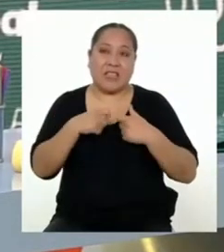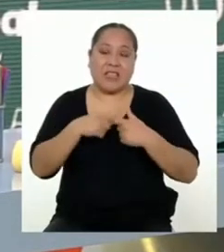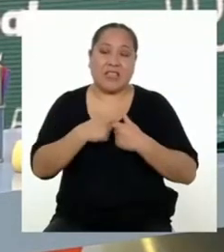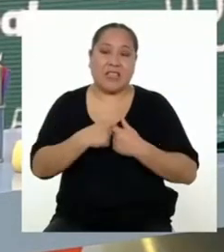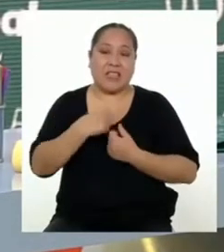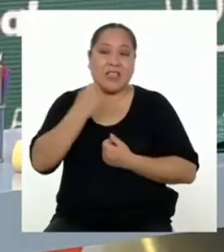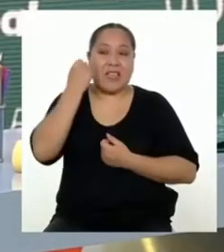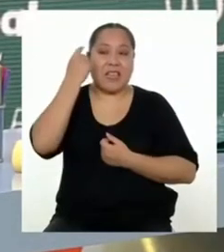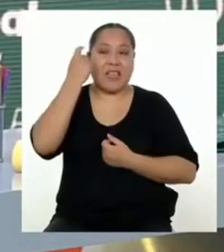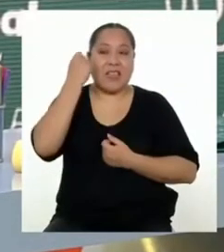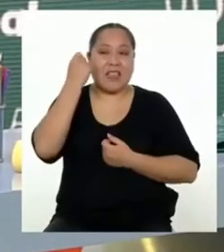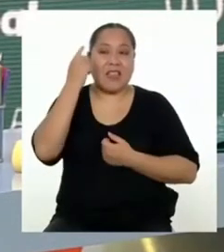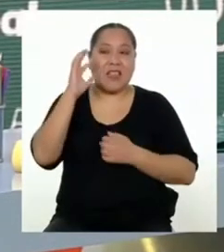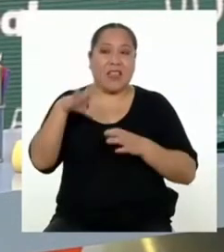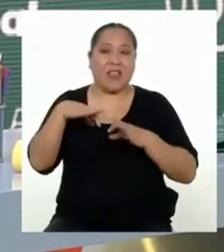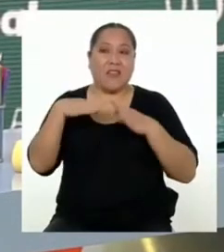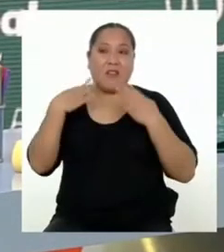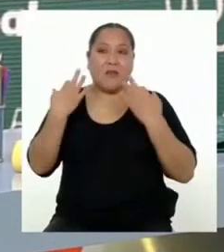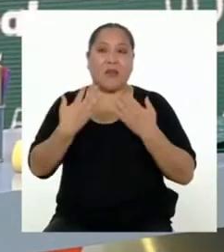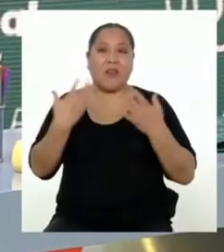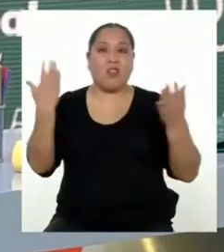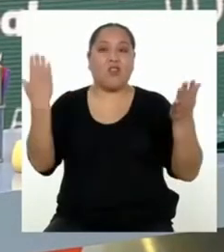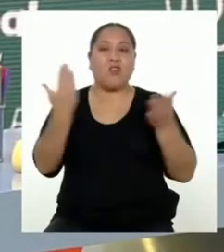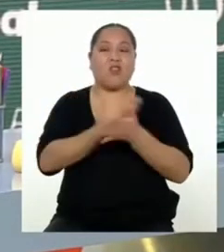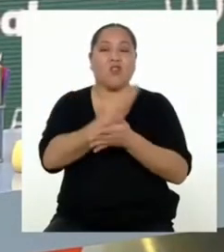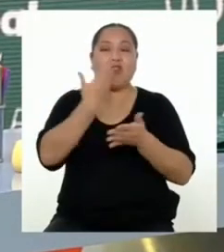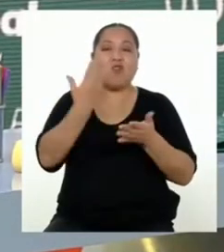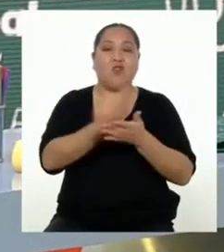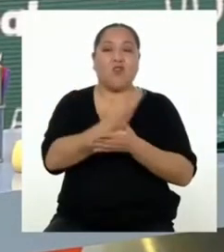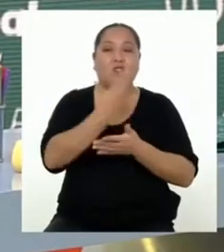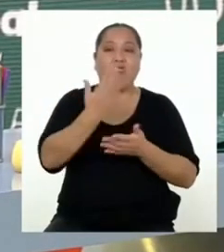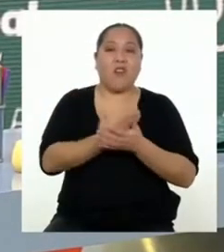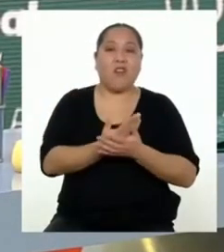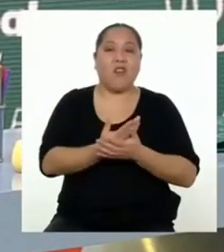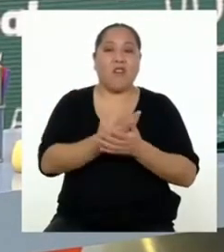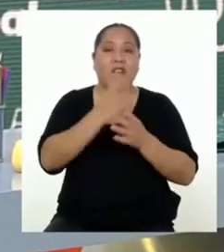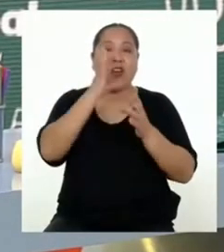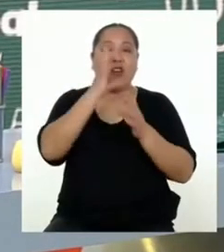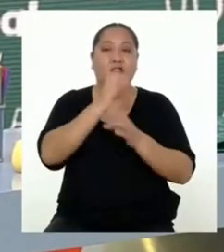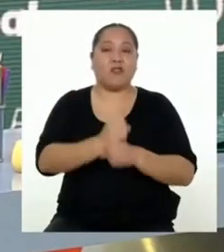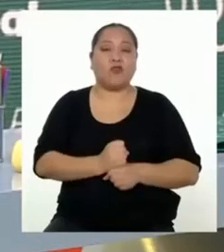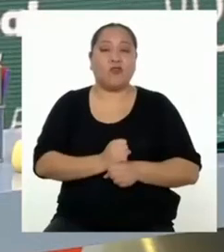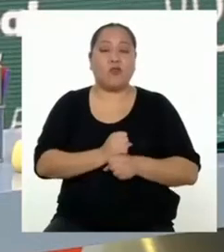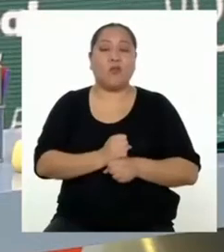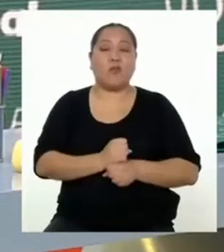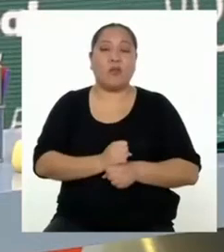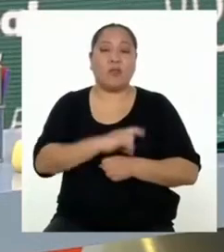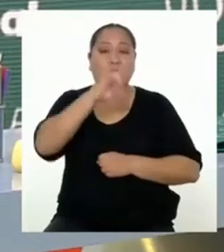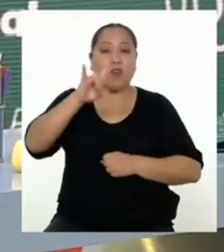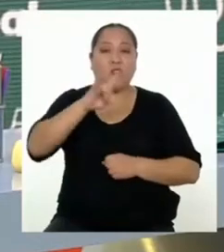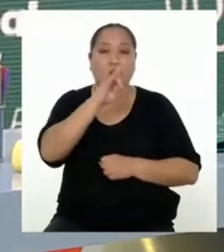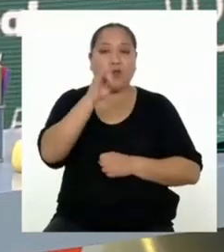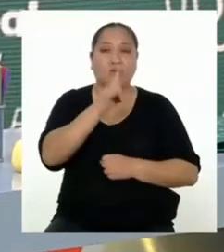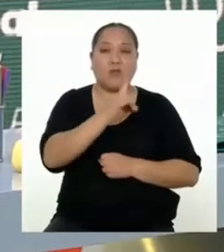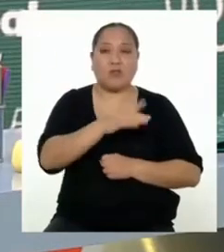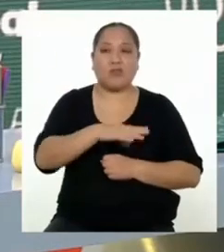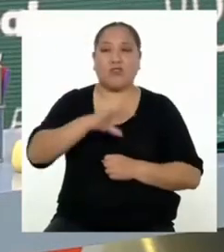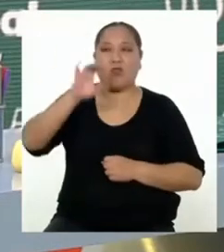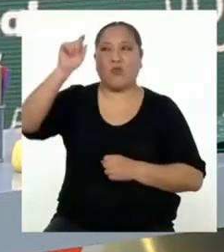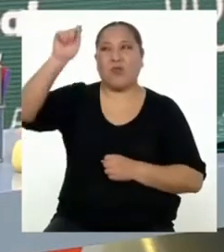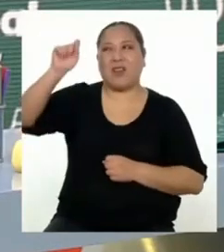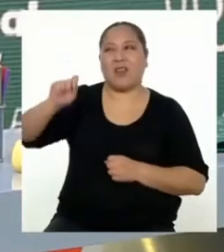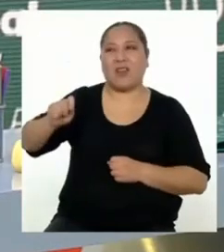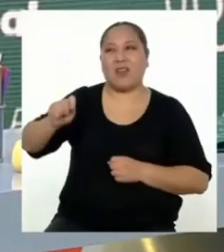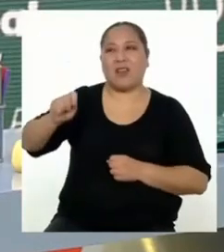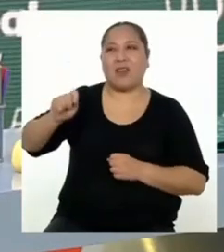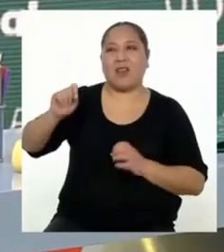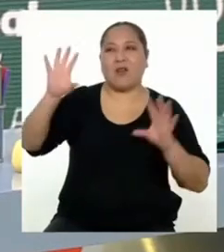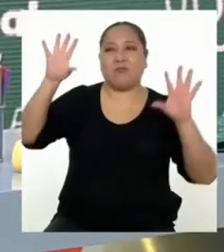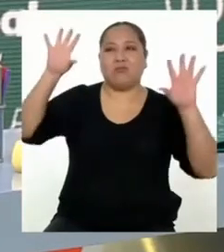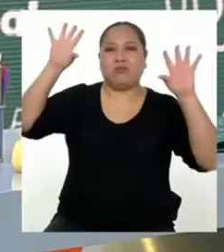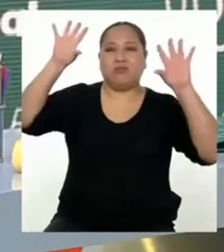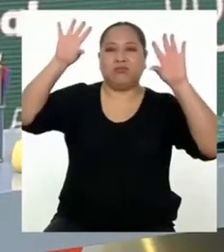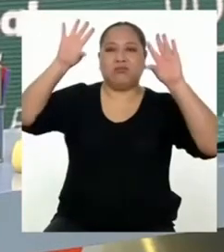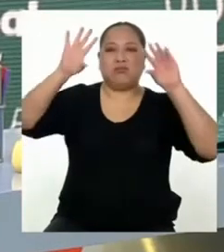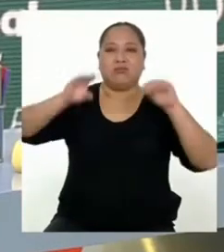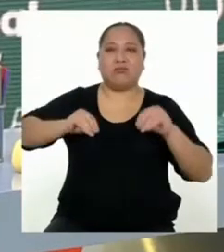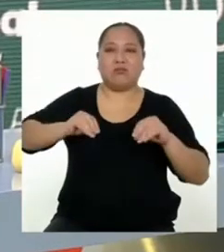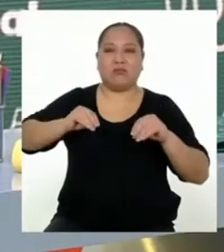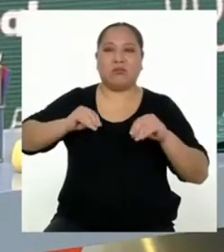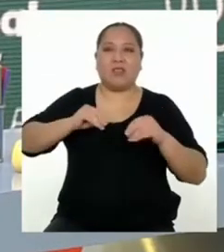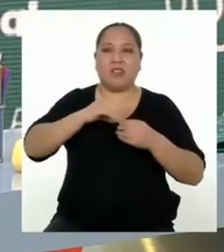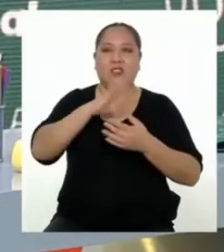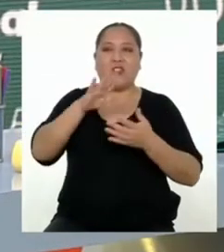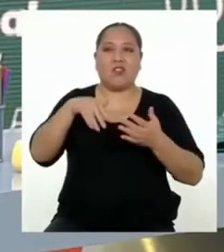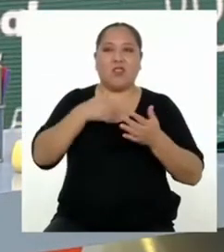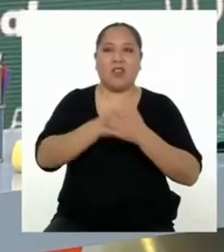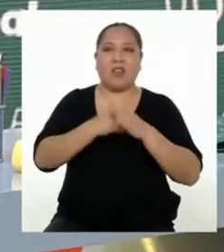concientizar a mi familia sobre las nuevas costumbres de consumo de energía que debemos tener, bajé la llave general y corté la luz en toda la